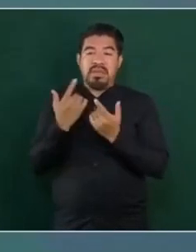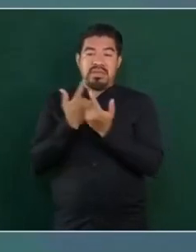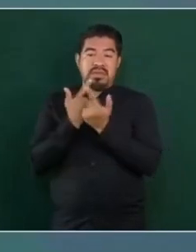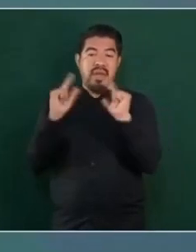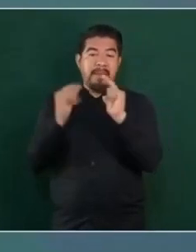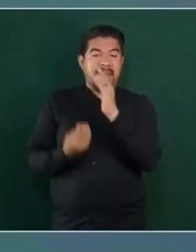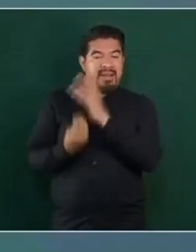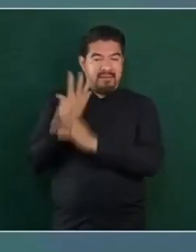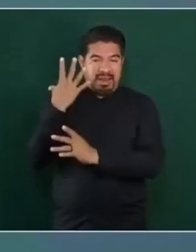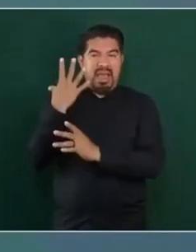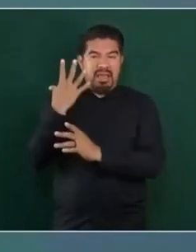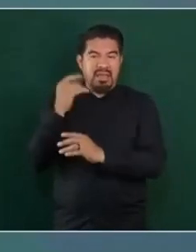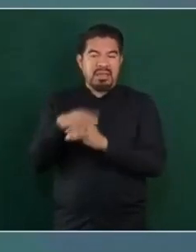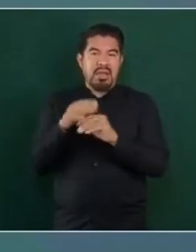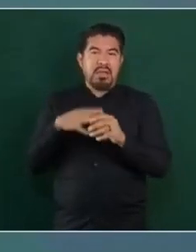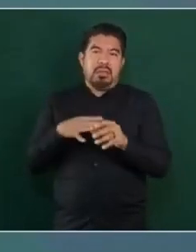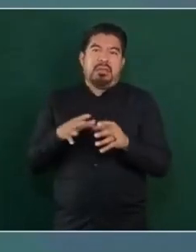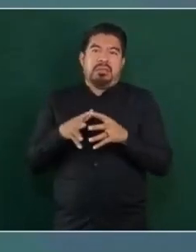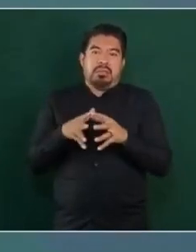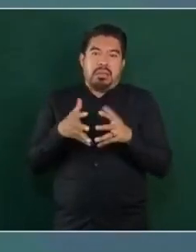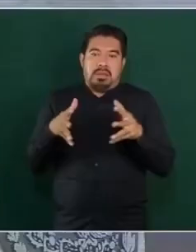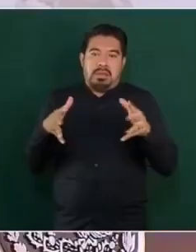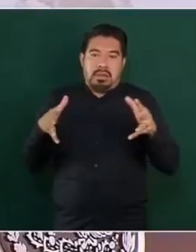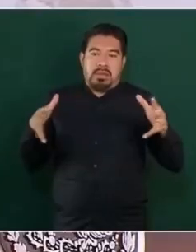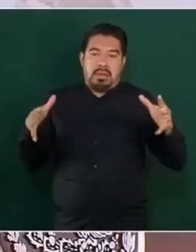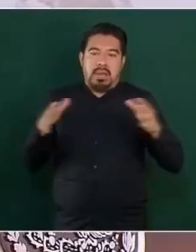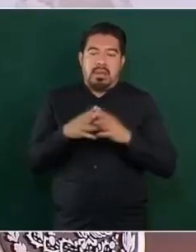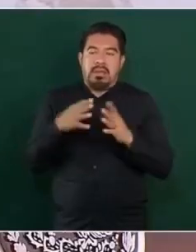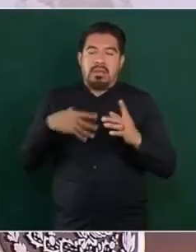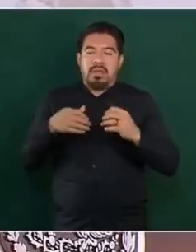la desintegración familiar.